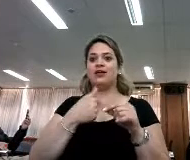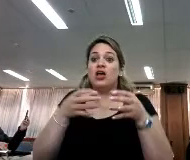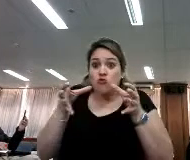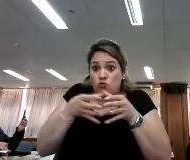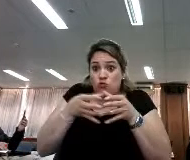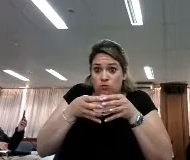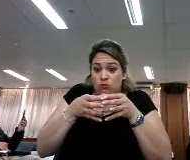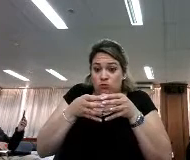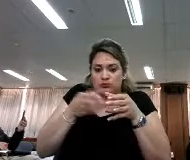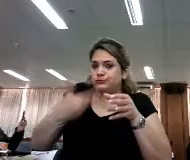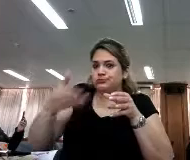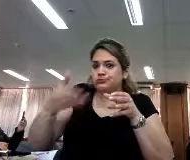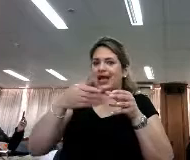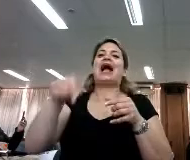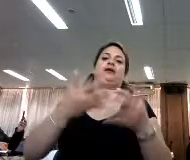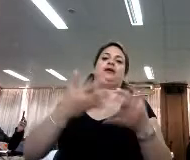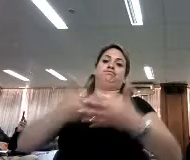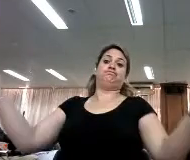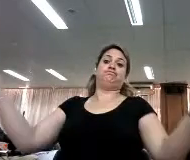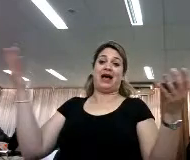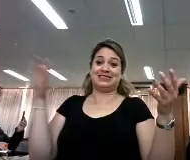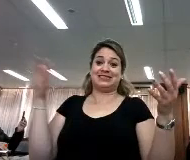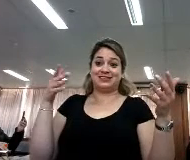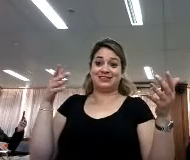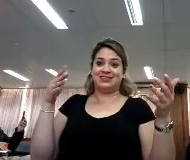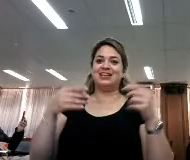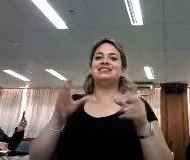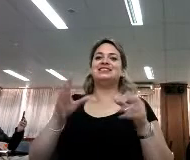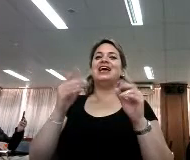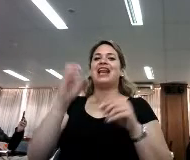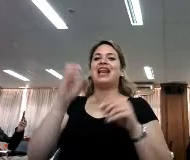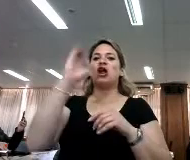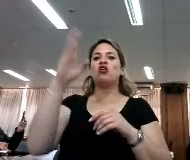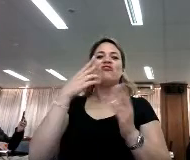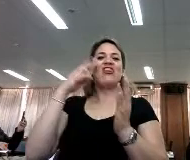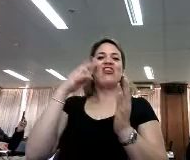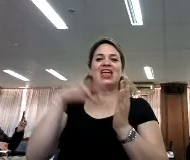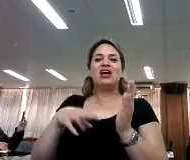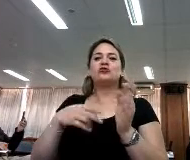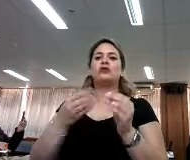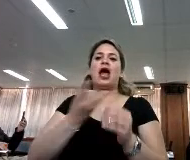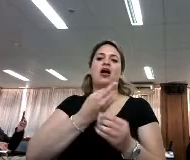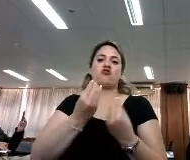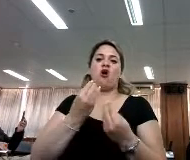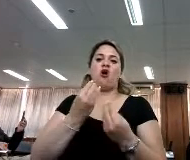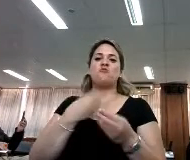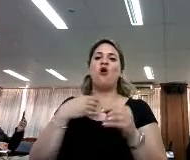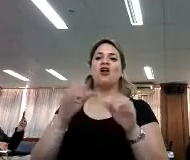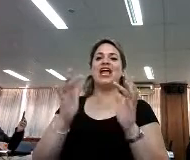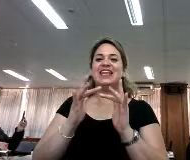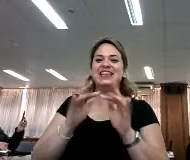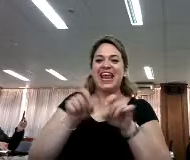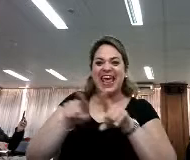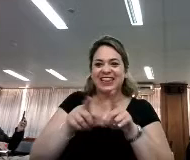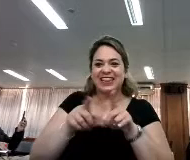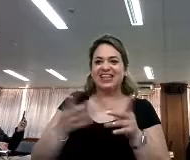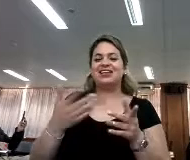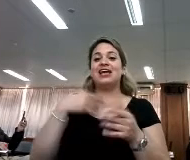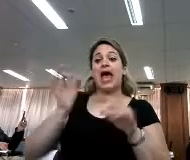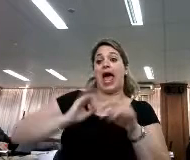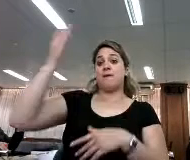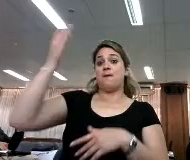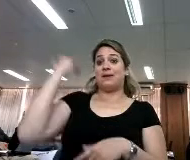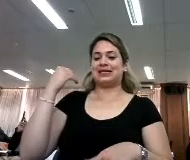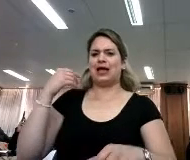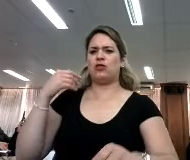compartían. Acá somos muchos, hacemos clubes de lectura en internet, hacemos foros en internet. El año pasado, el año